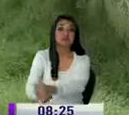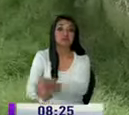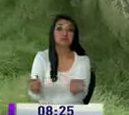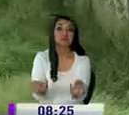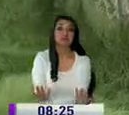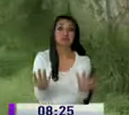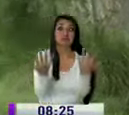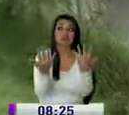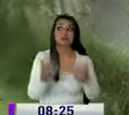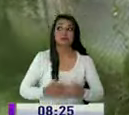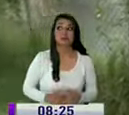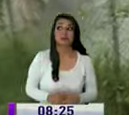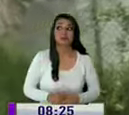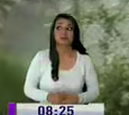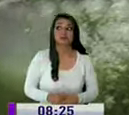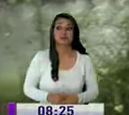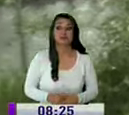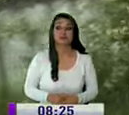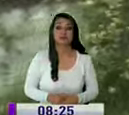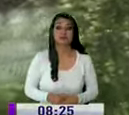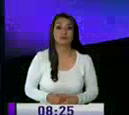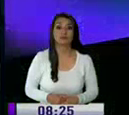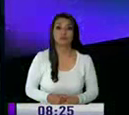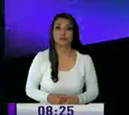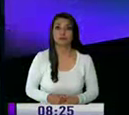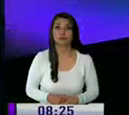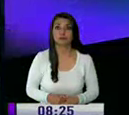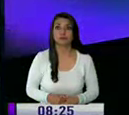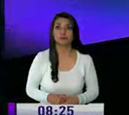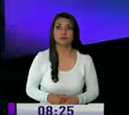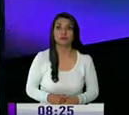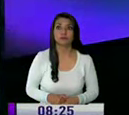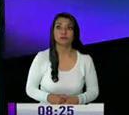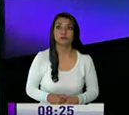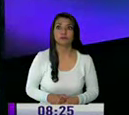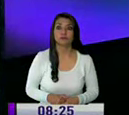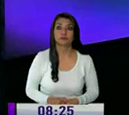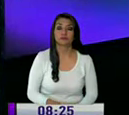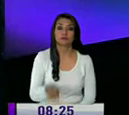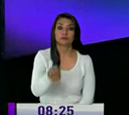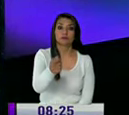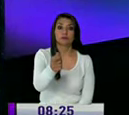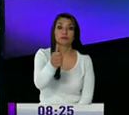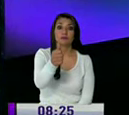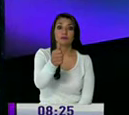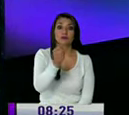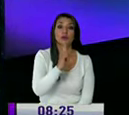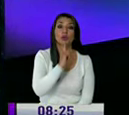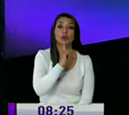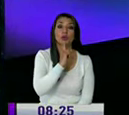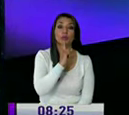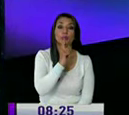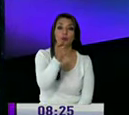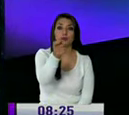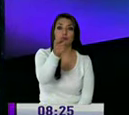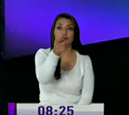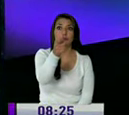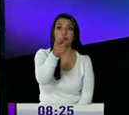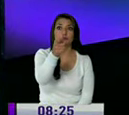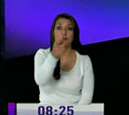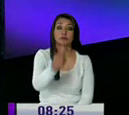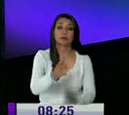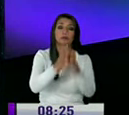informó Carol Navasante en este punto la velita Eddie hay que invocar